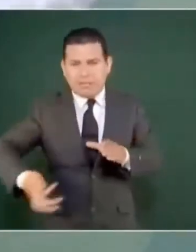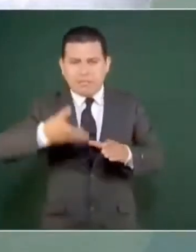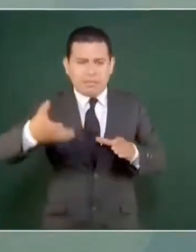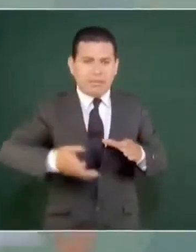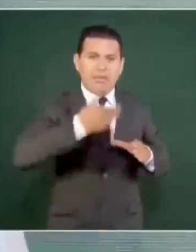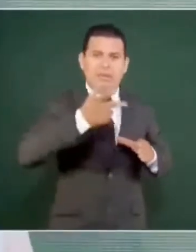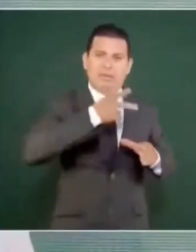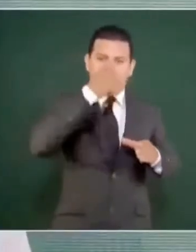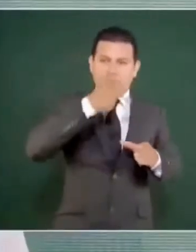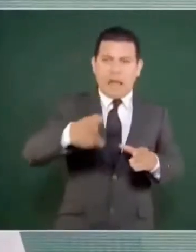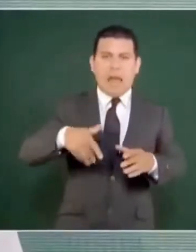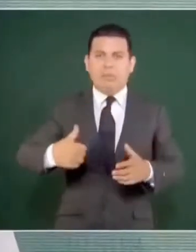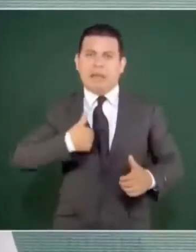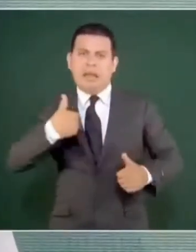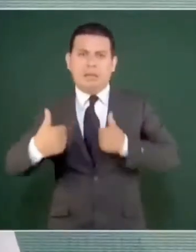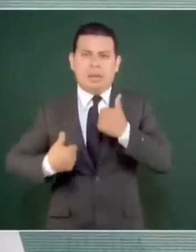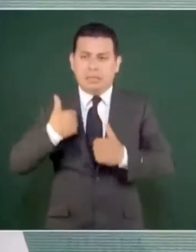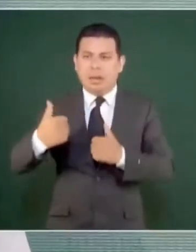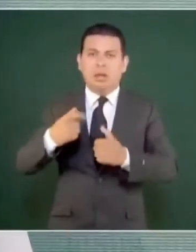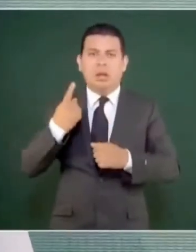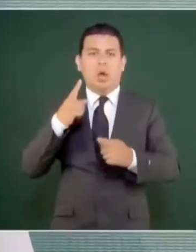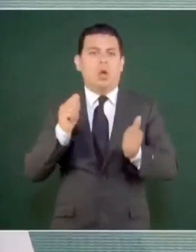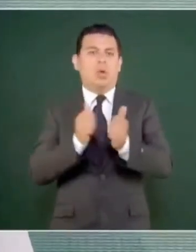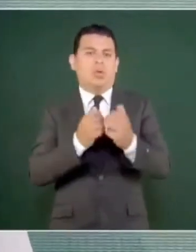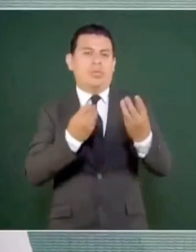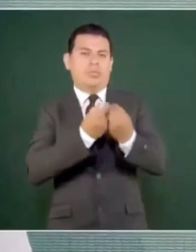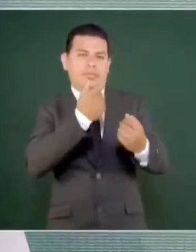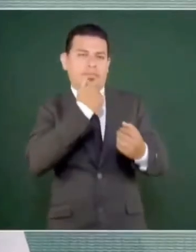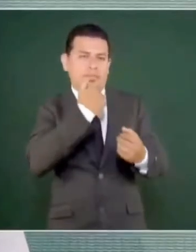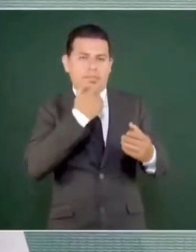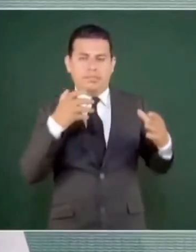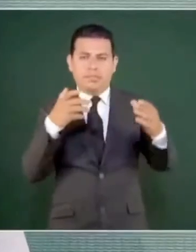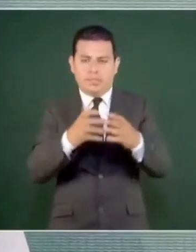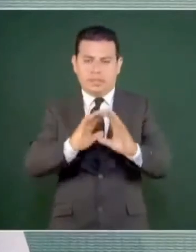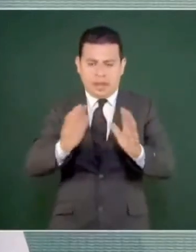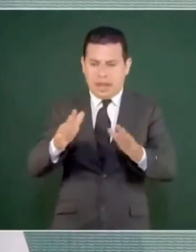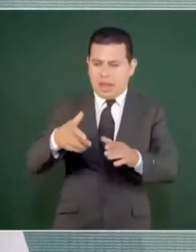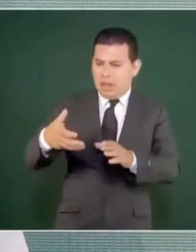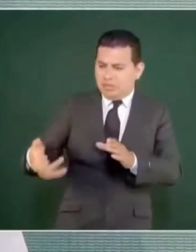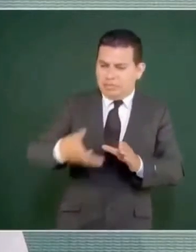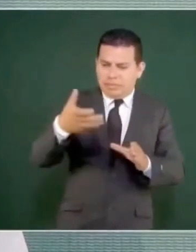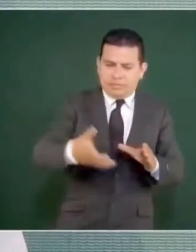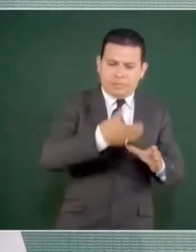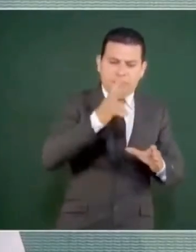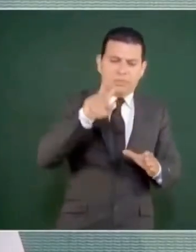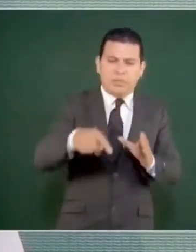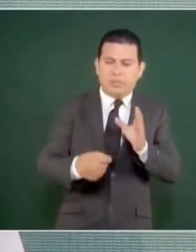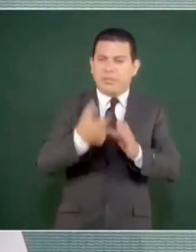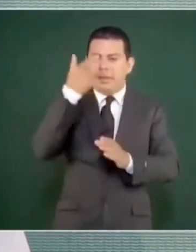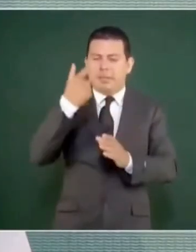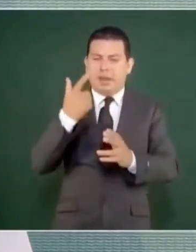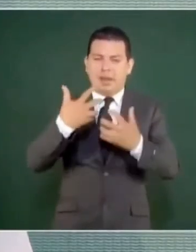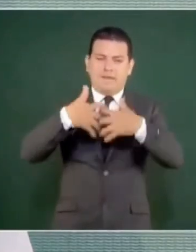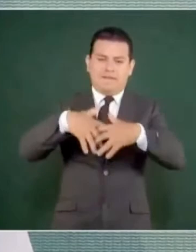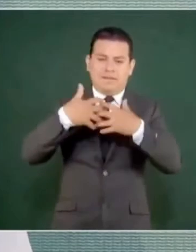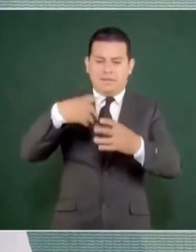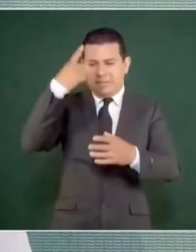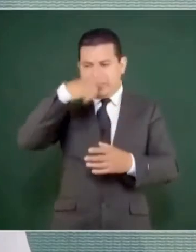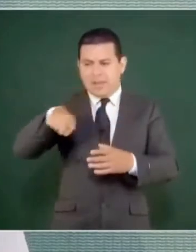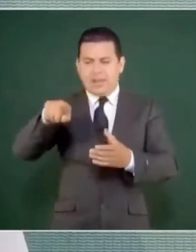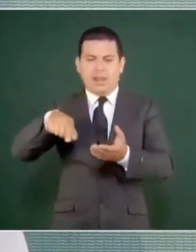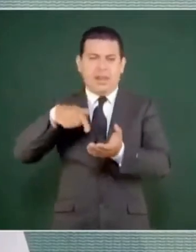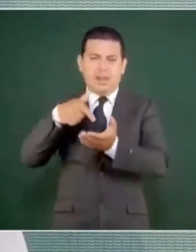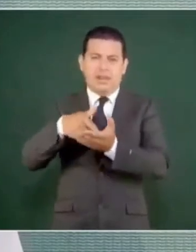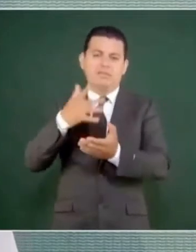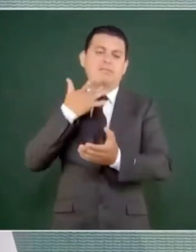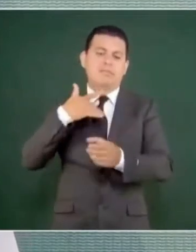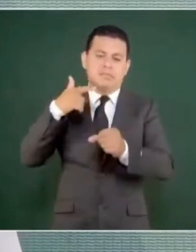petróleo, creó la empresa El Águila, la primera refinería de